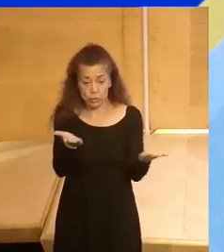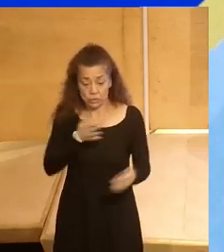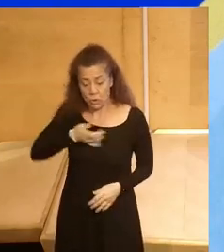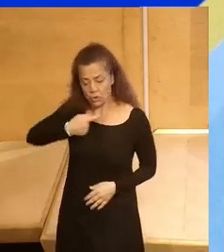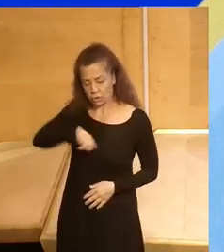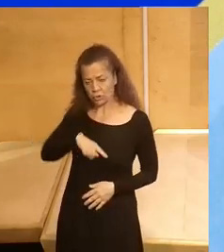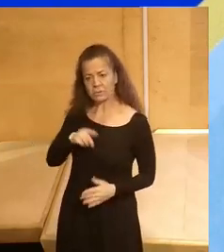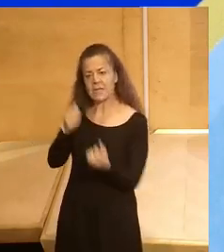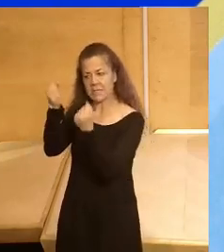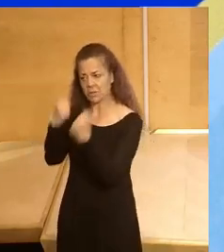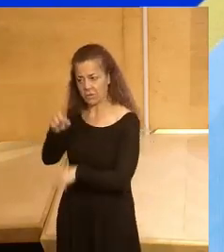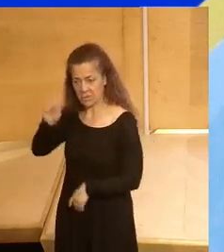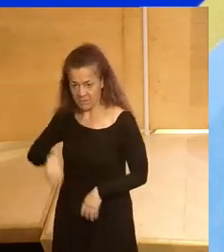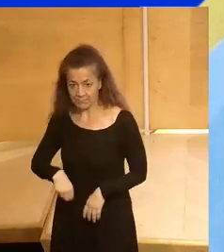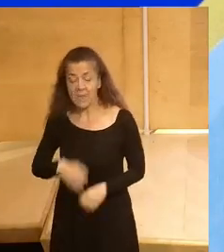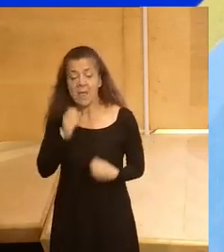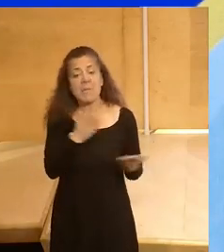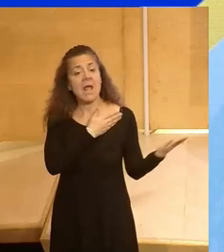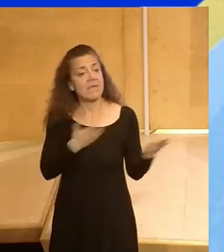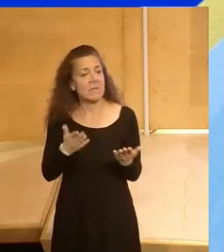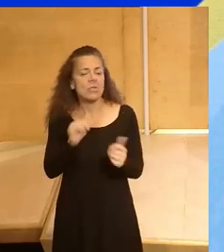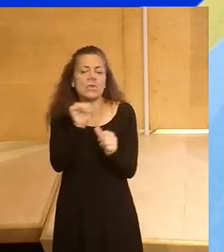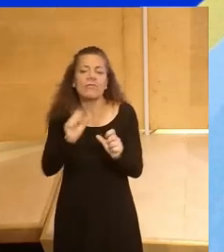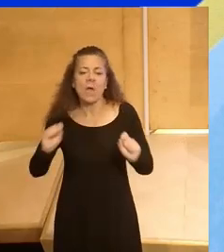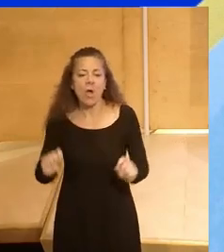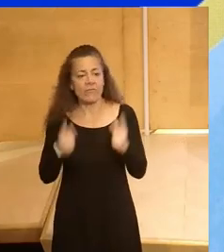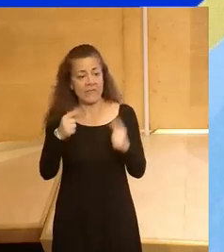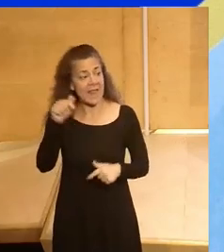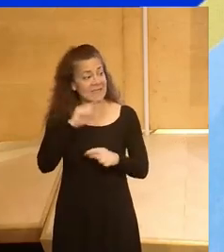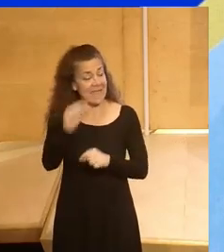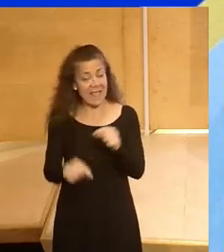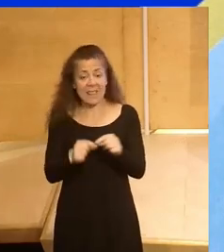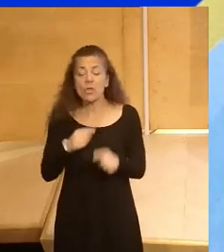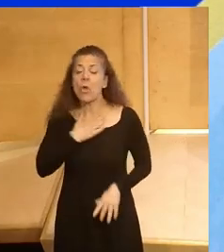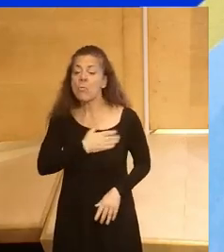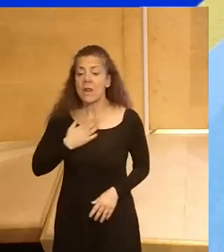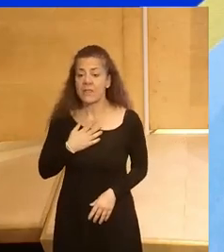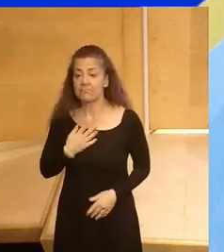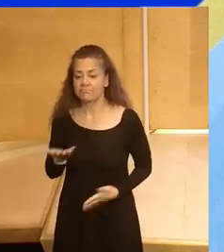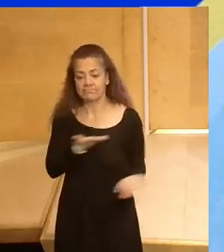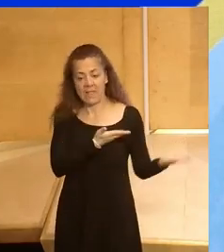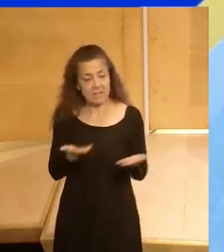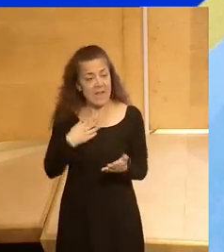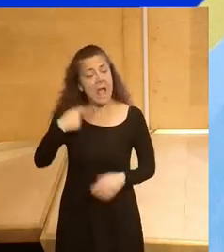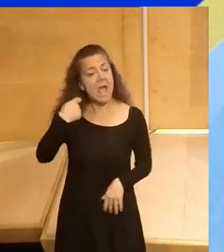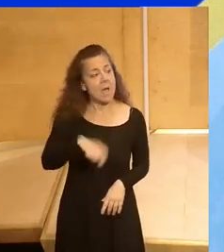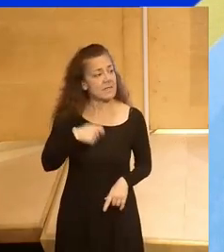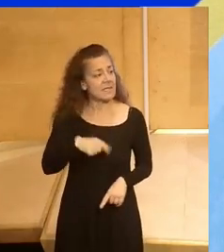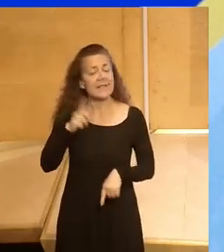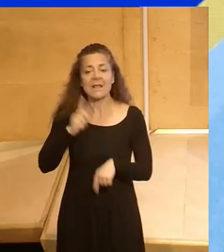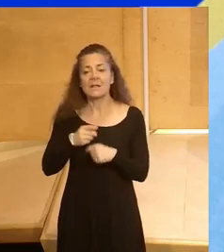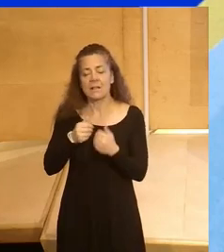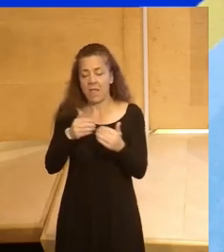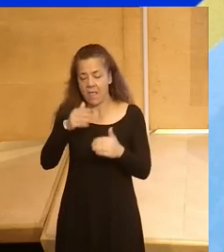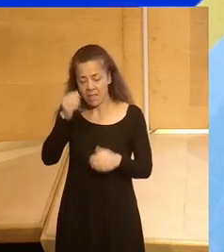las instituciones. Para daros la bienvenida de manera oficial a este ciclo, tengo el placer de invitar al escenario a la presidenta de Talento para el Futuro,